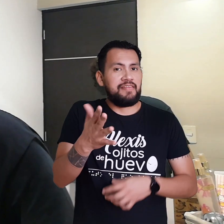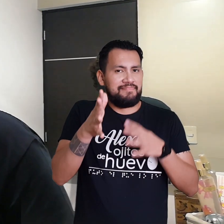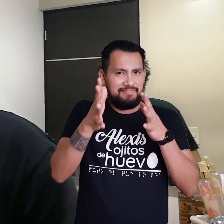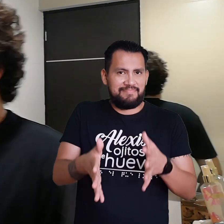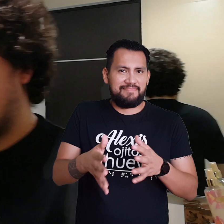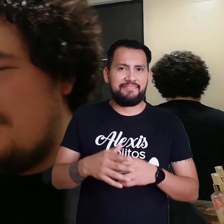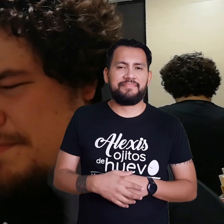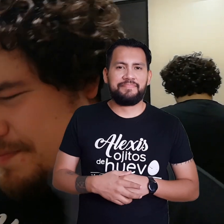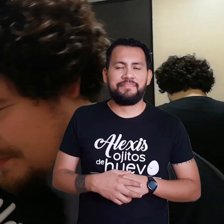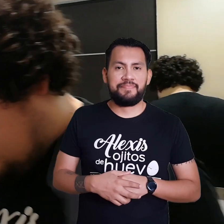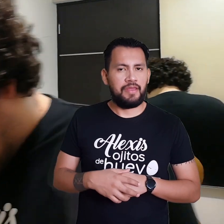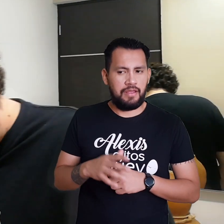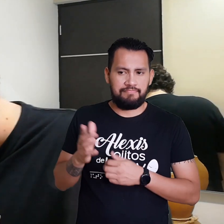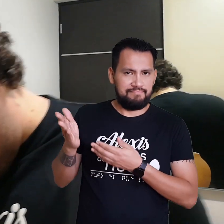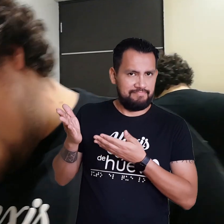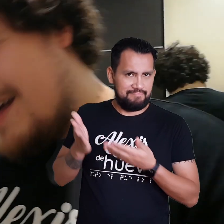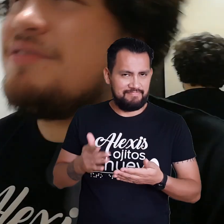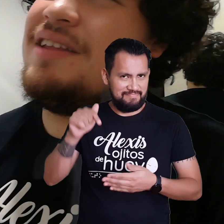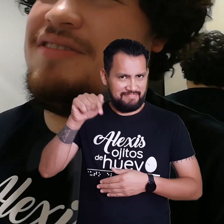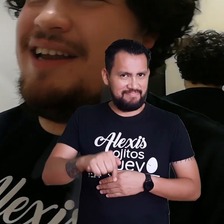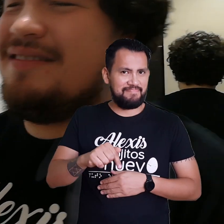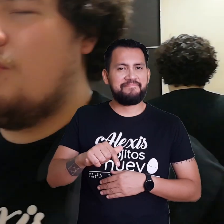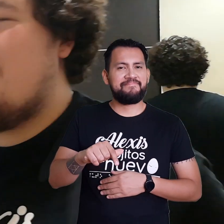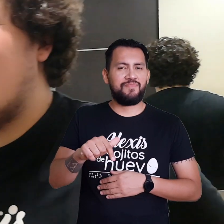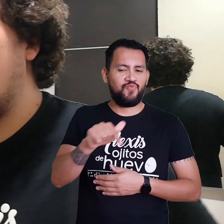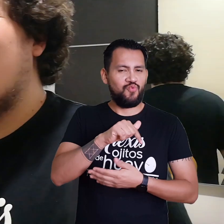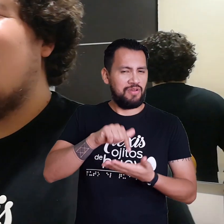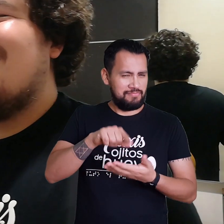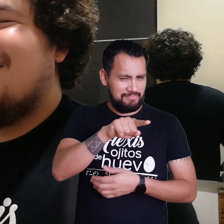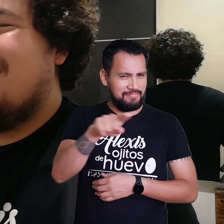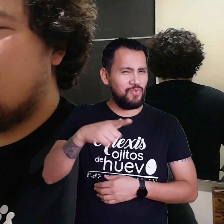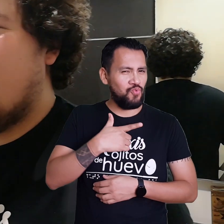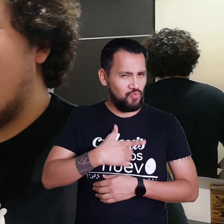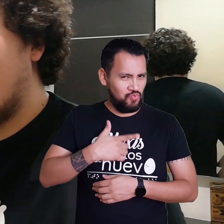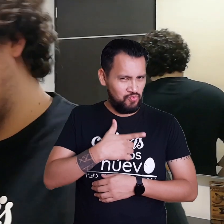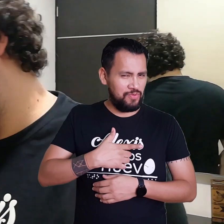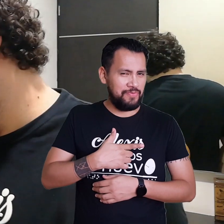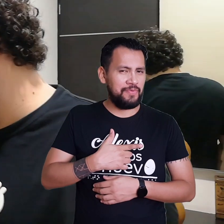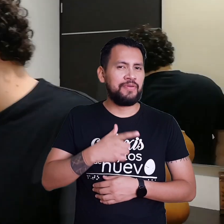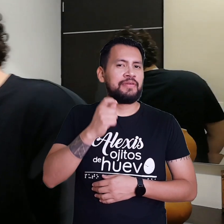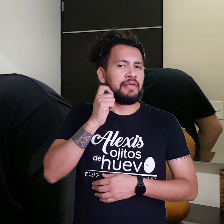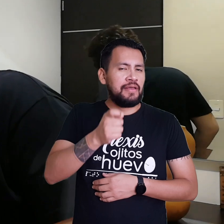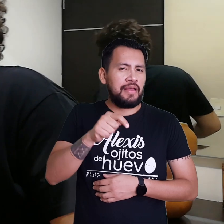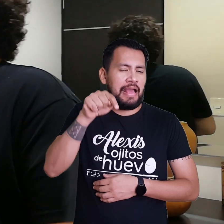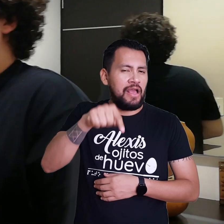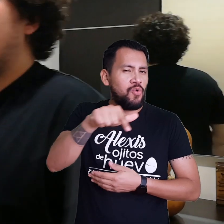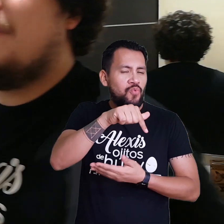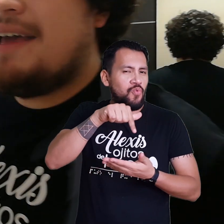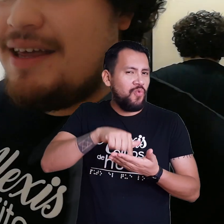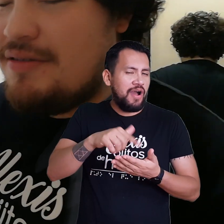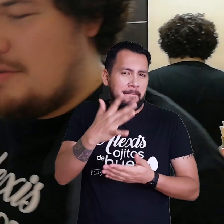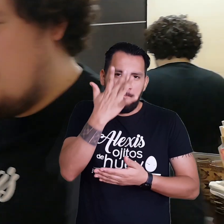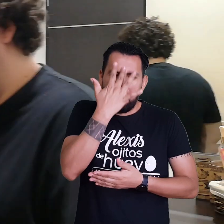Pues ahora si Ya llegamos A donde les gusta Al lugar Mágico Aquí es donde ocurre